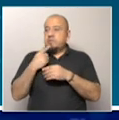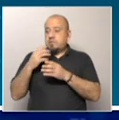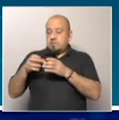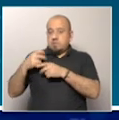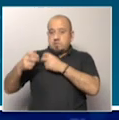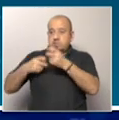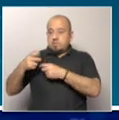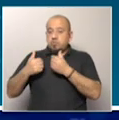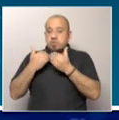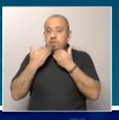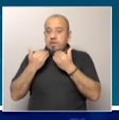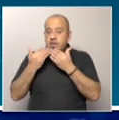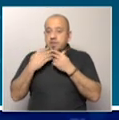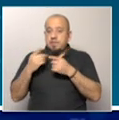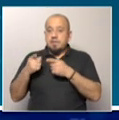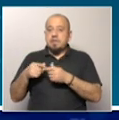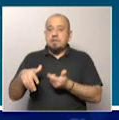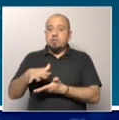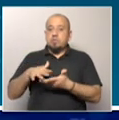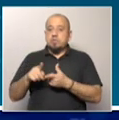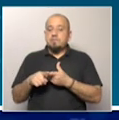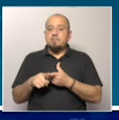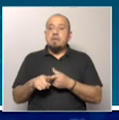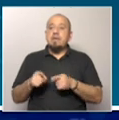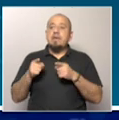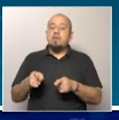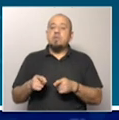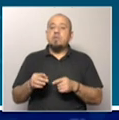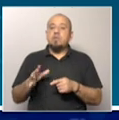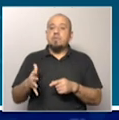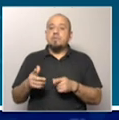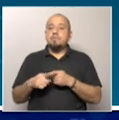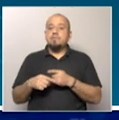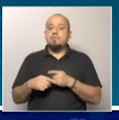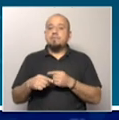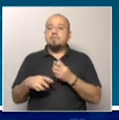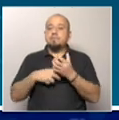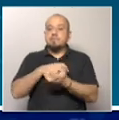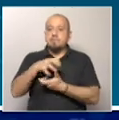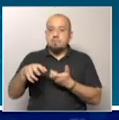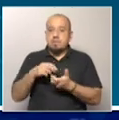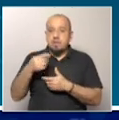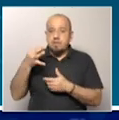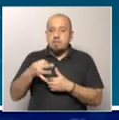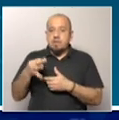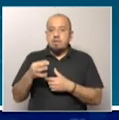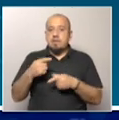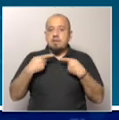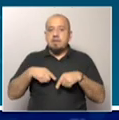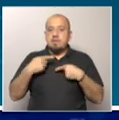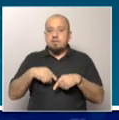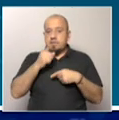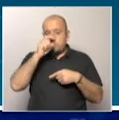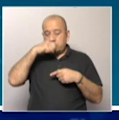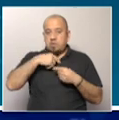estaban al tanto de esta noticia. Esto ha generado un revuelo porque en verdad la Intendencia de Montevideo ha hecho una